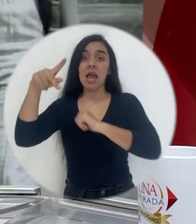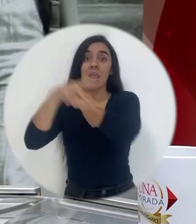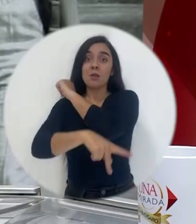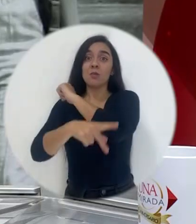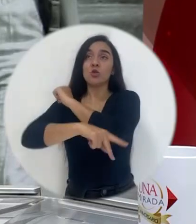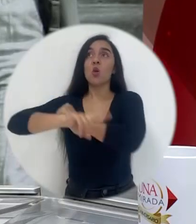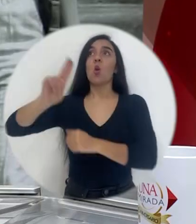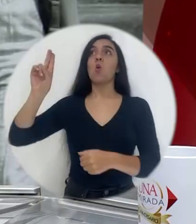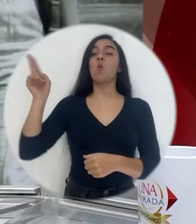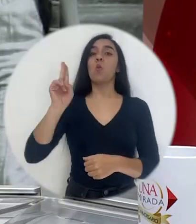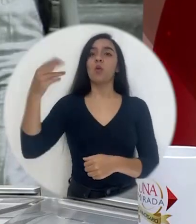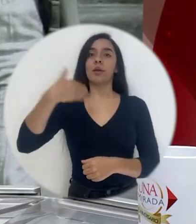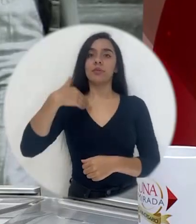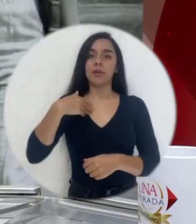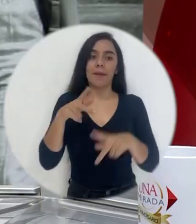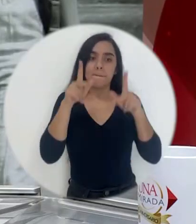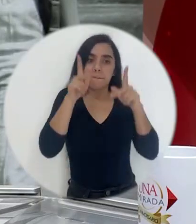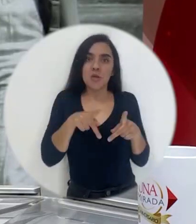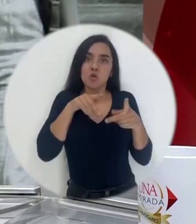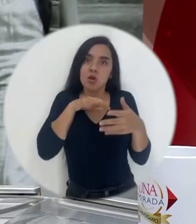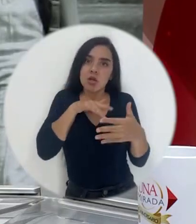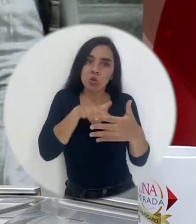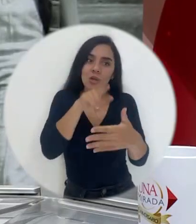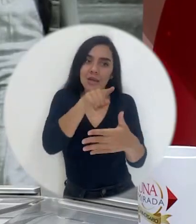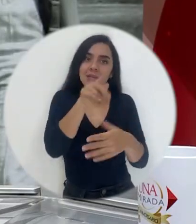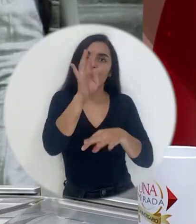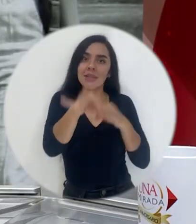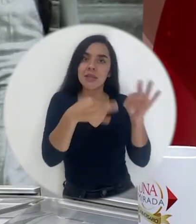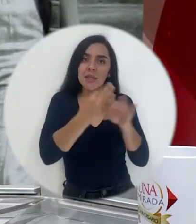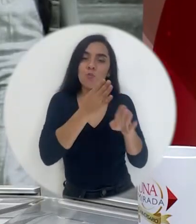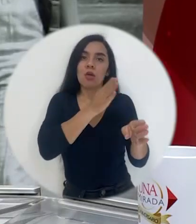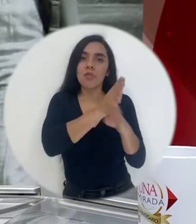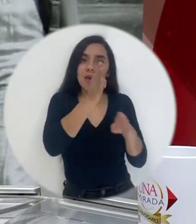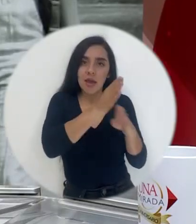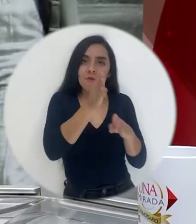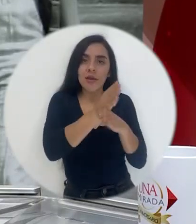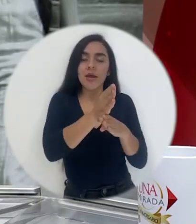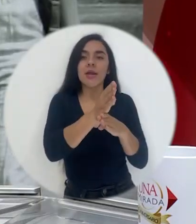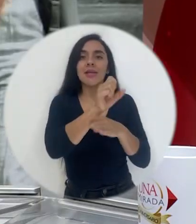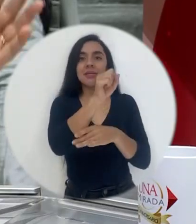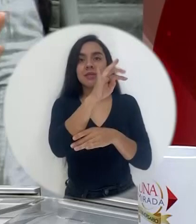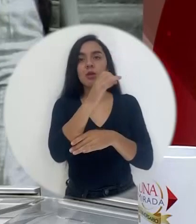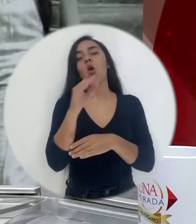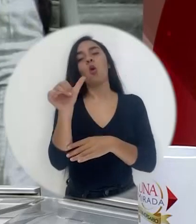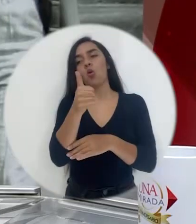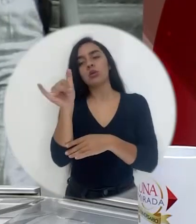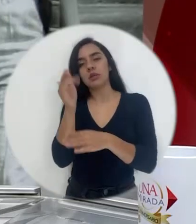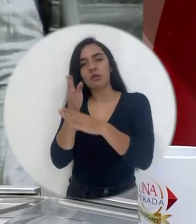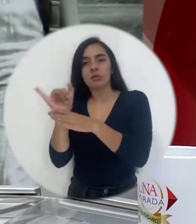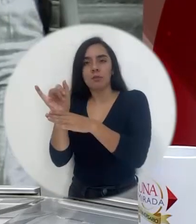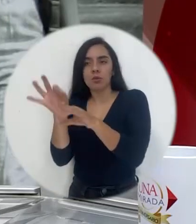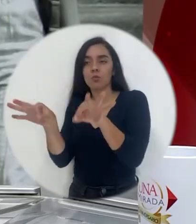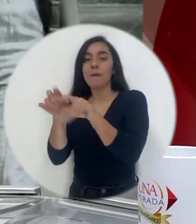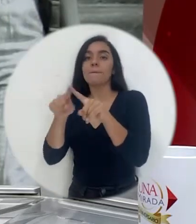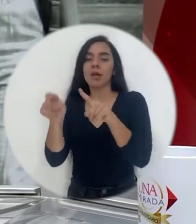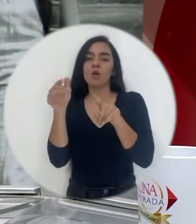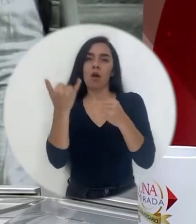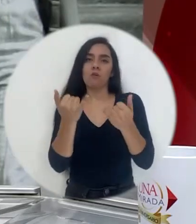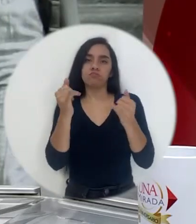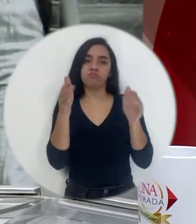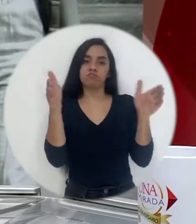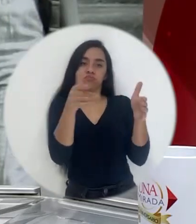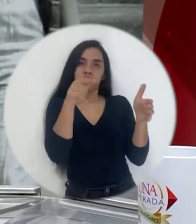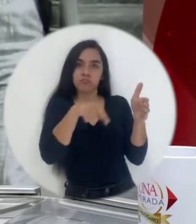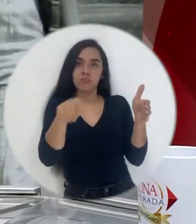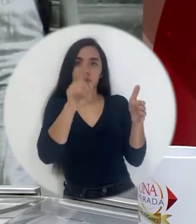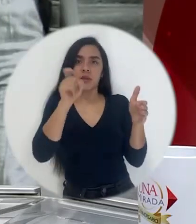urge de tener gente estudiando estas carreras de ciencia y tecnología como tantas otras porque todas las carreras son necesarias pero en esas áreas